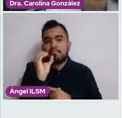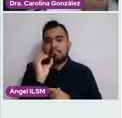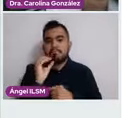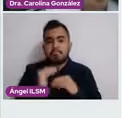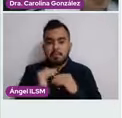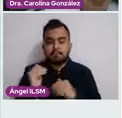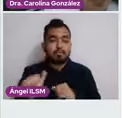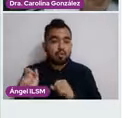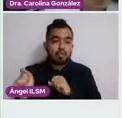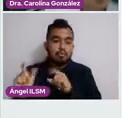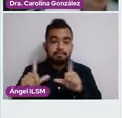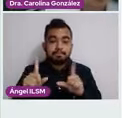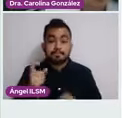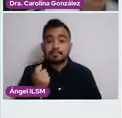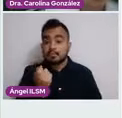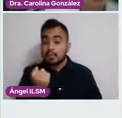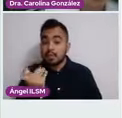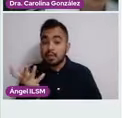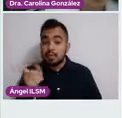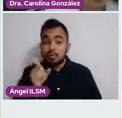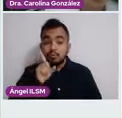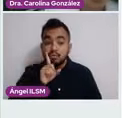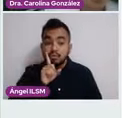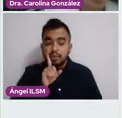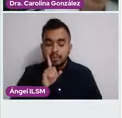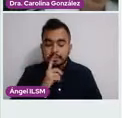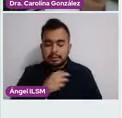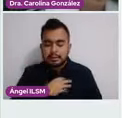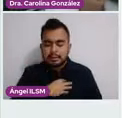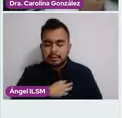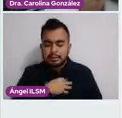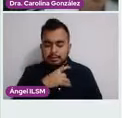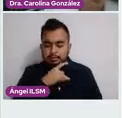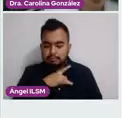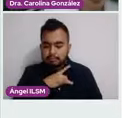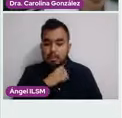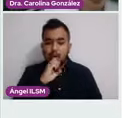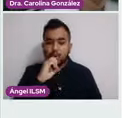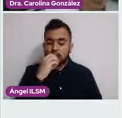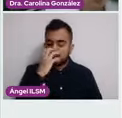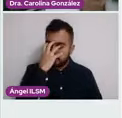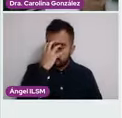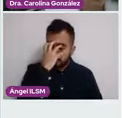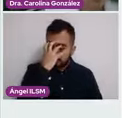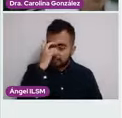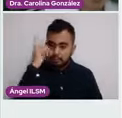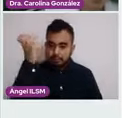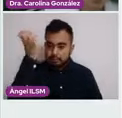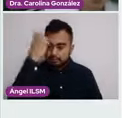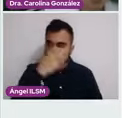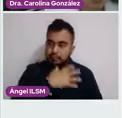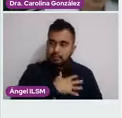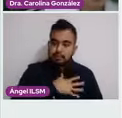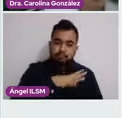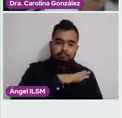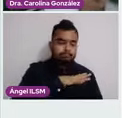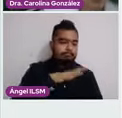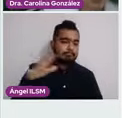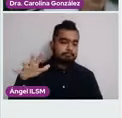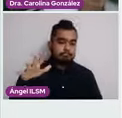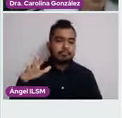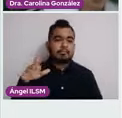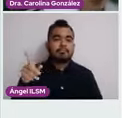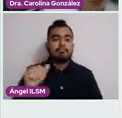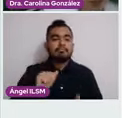Para algunas mujeres, el miedo a descubrir algún nódulo o la vergüenza al ser tocadas por profesionales o por ellas mismas se va a